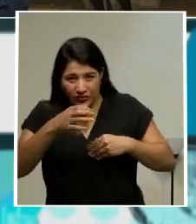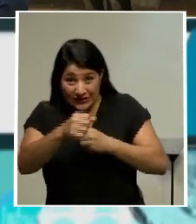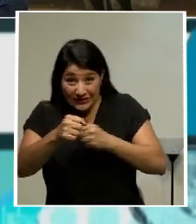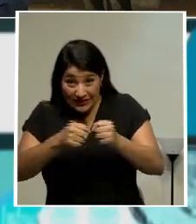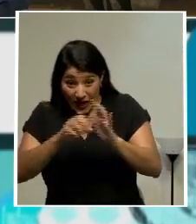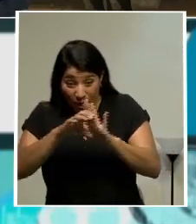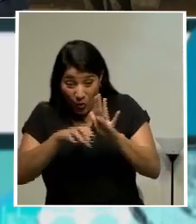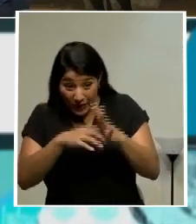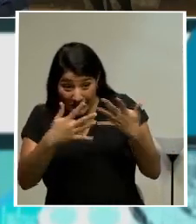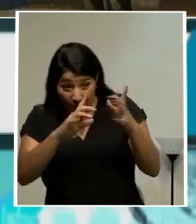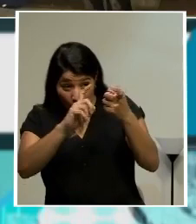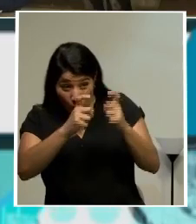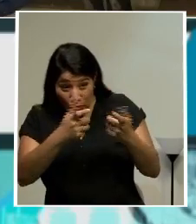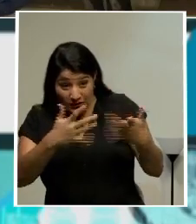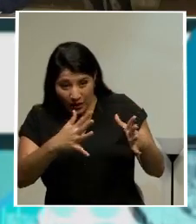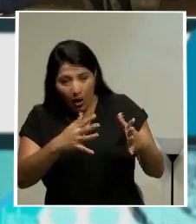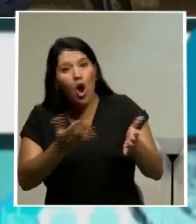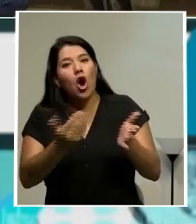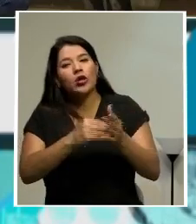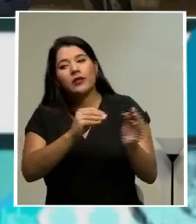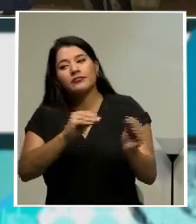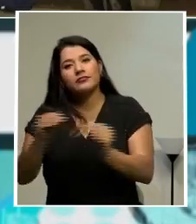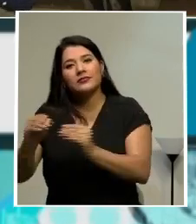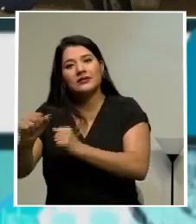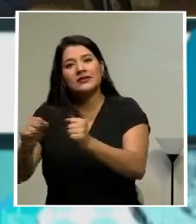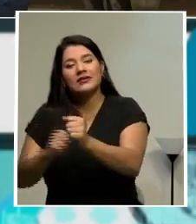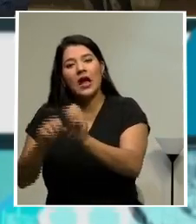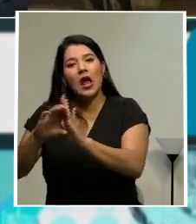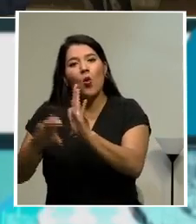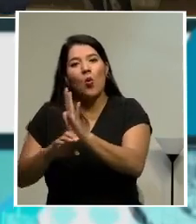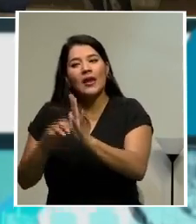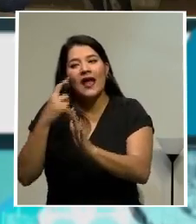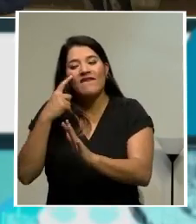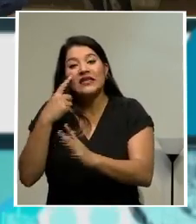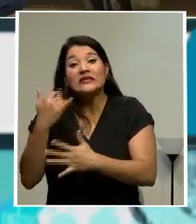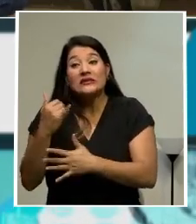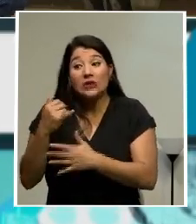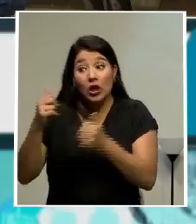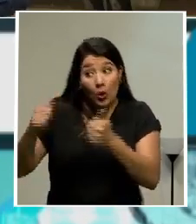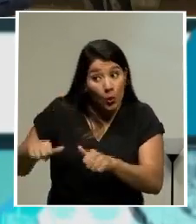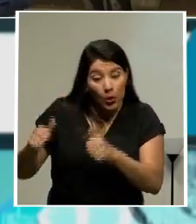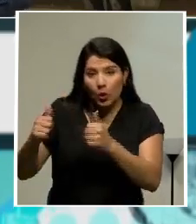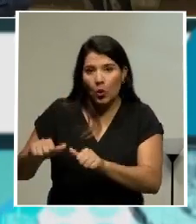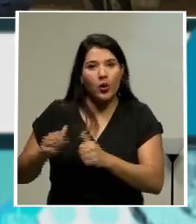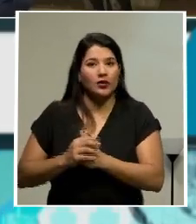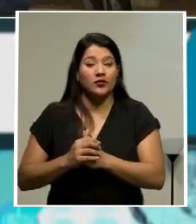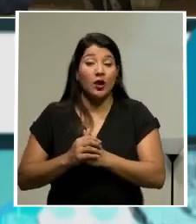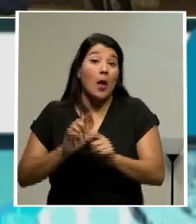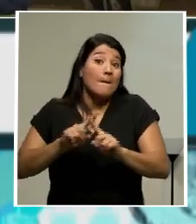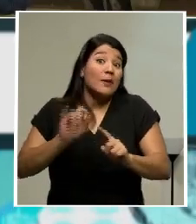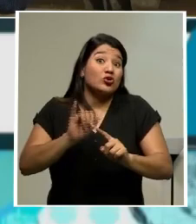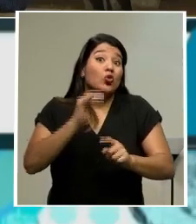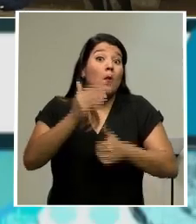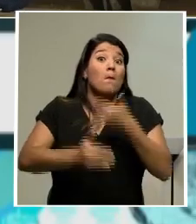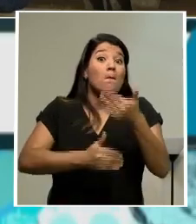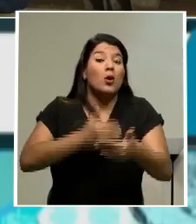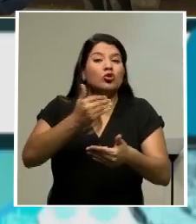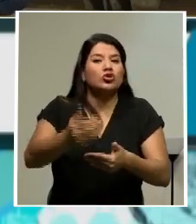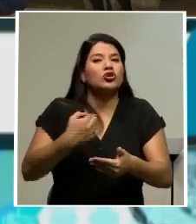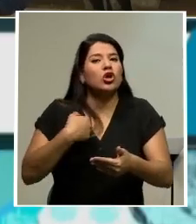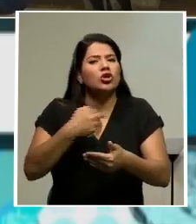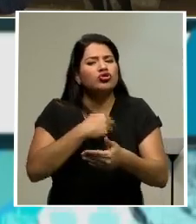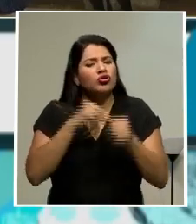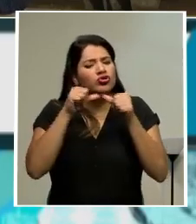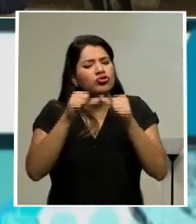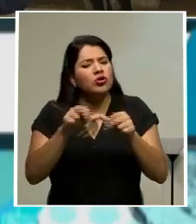el proyecto. Pero bueno, es algo que vamos a ir viendo paso a paso de lo que suceda acá en el Congreso, pero para eso